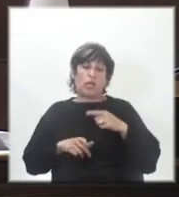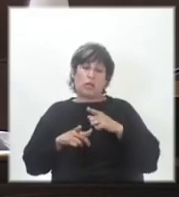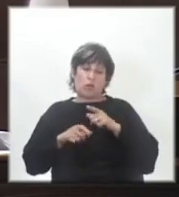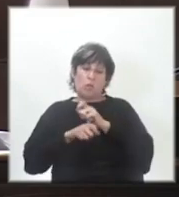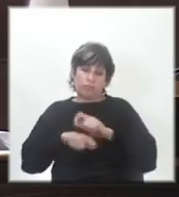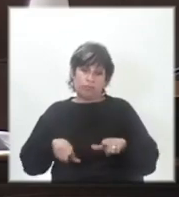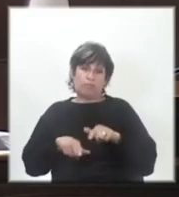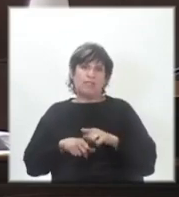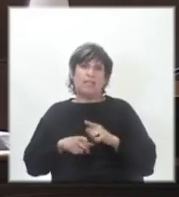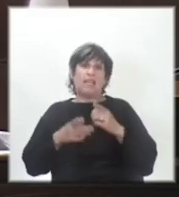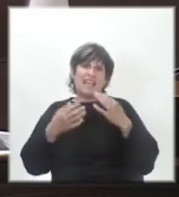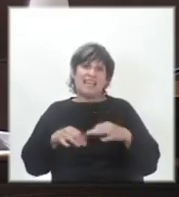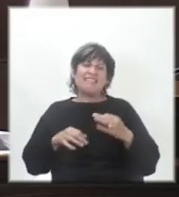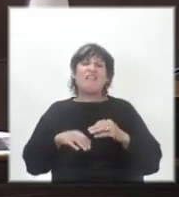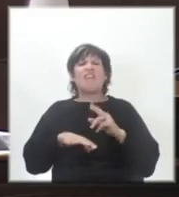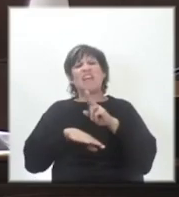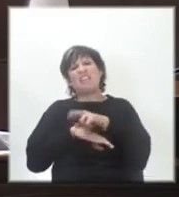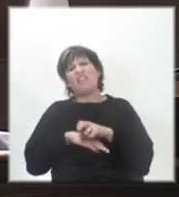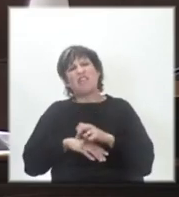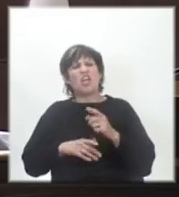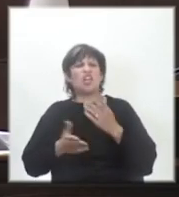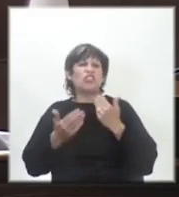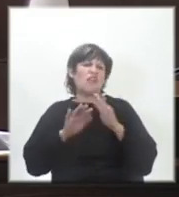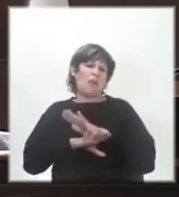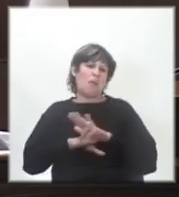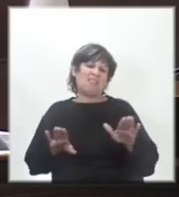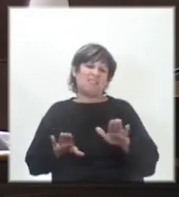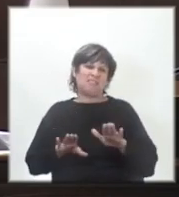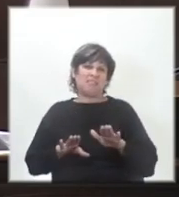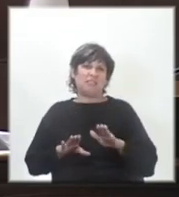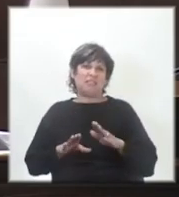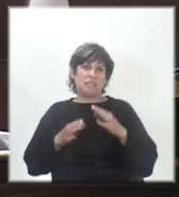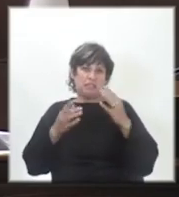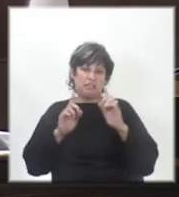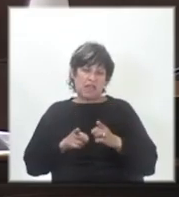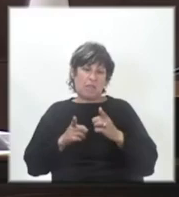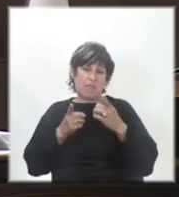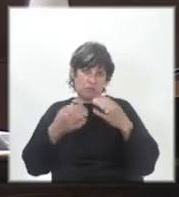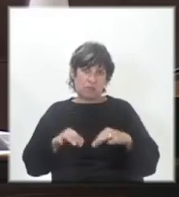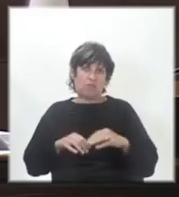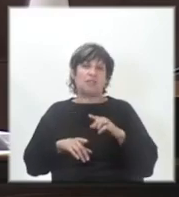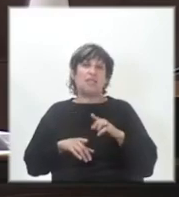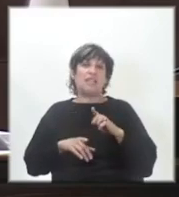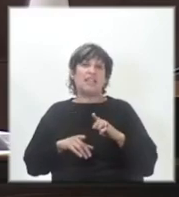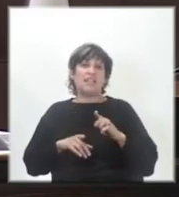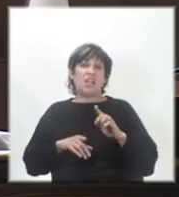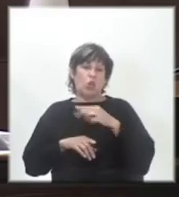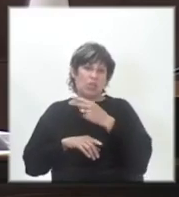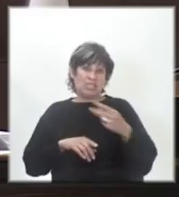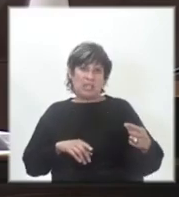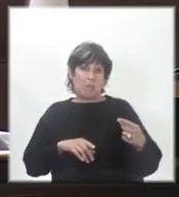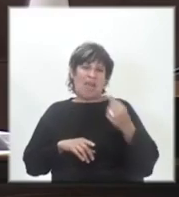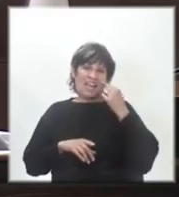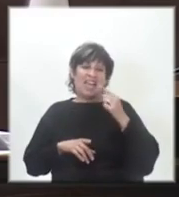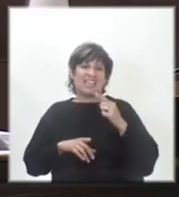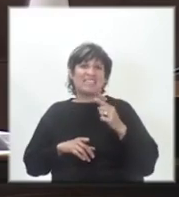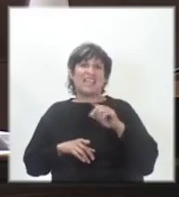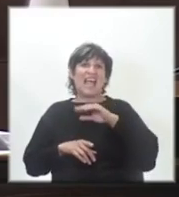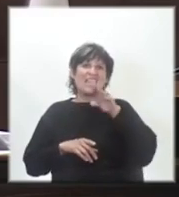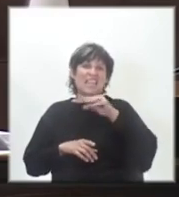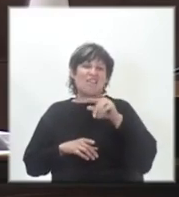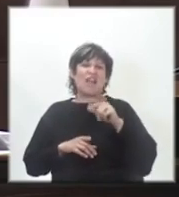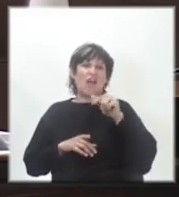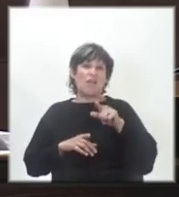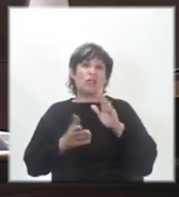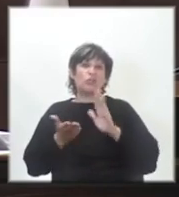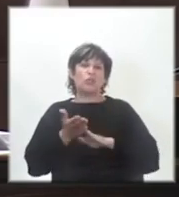Y está bien, está en fiscalía y ahora no se habla más. Yo también aseguro que durante semanas, el que hablaba sobre el tema